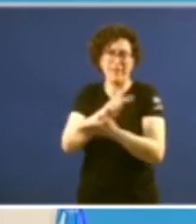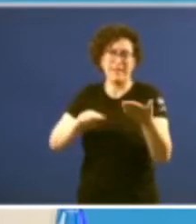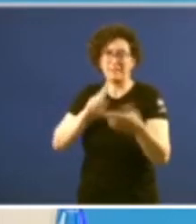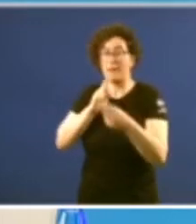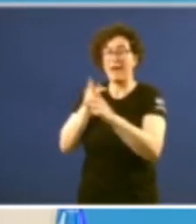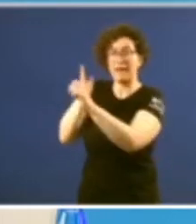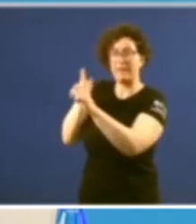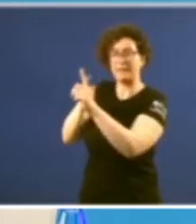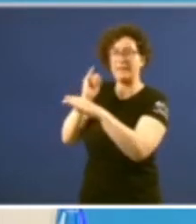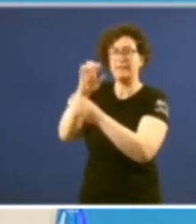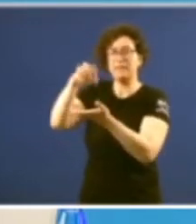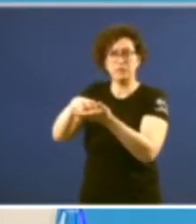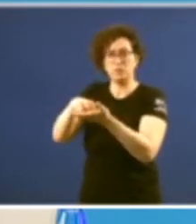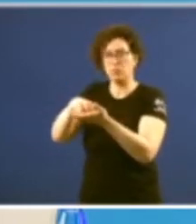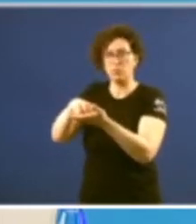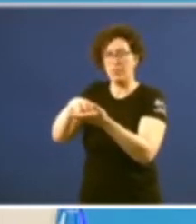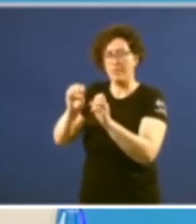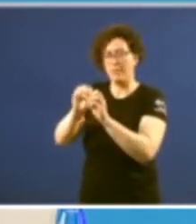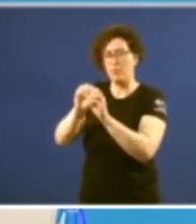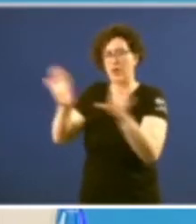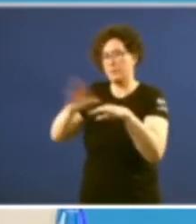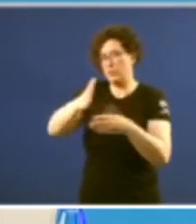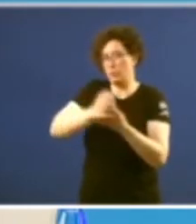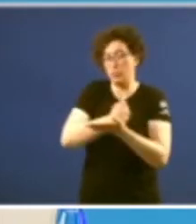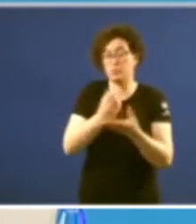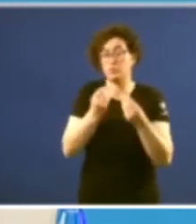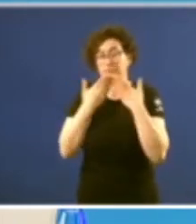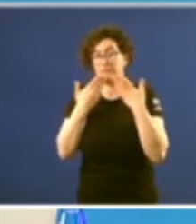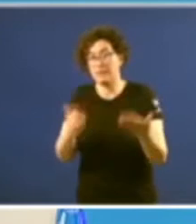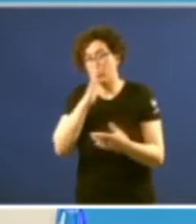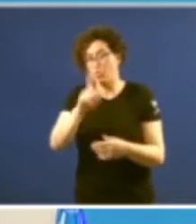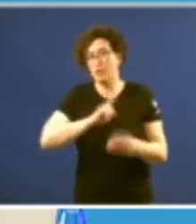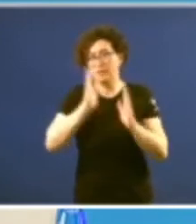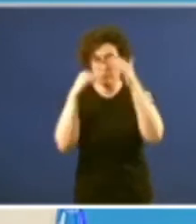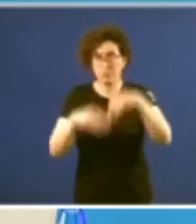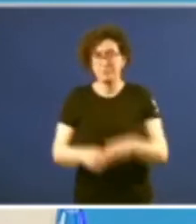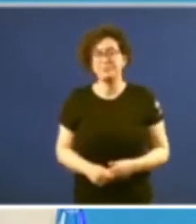institucional absolutamente ineludible para todos muchas gracias por su atención